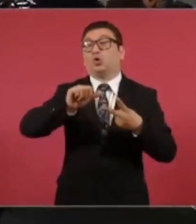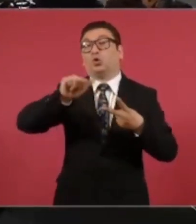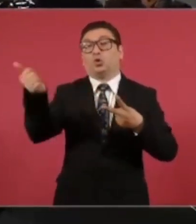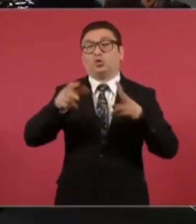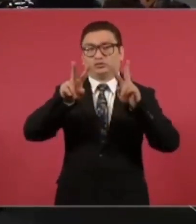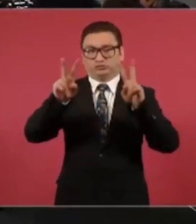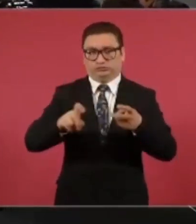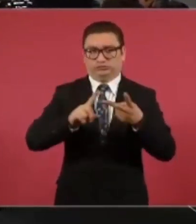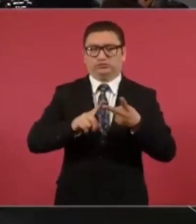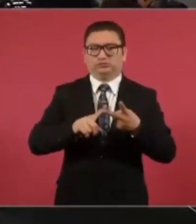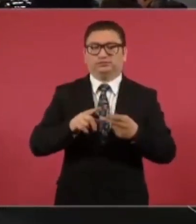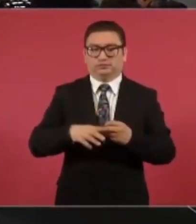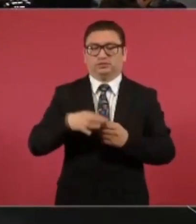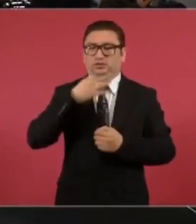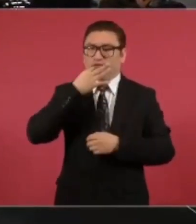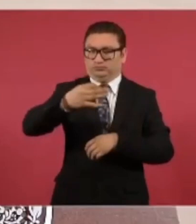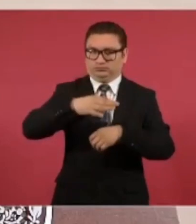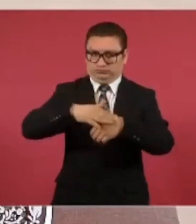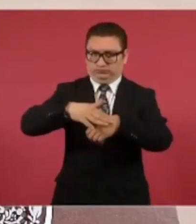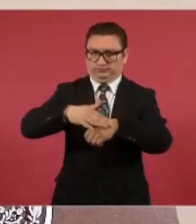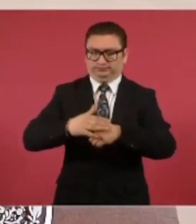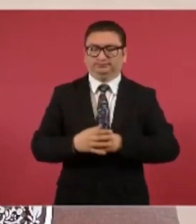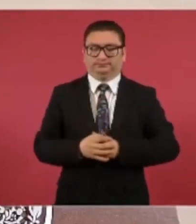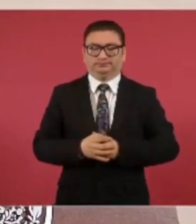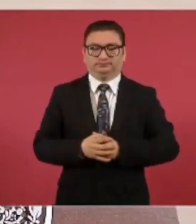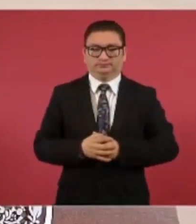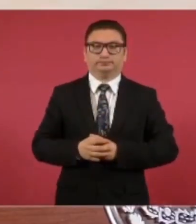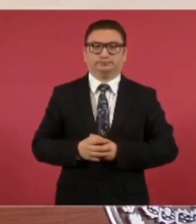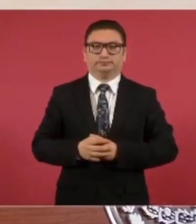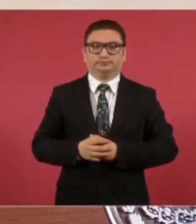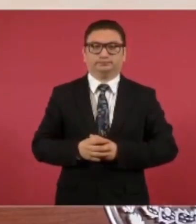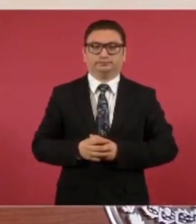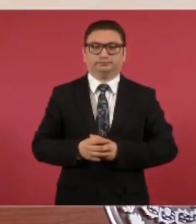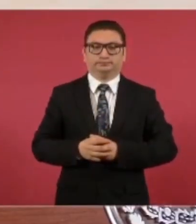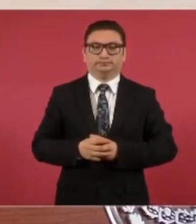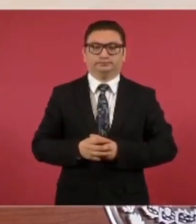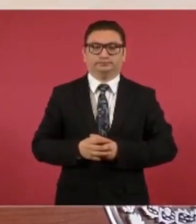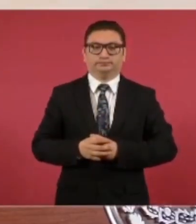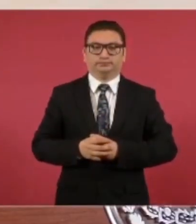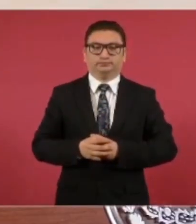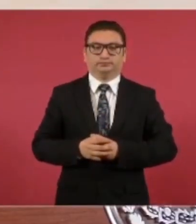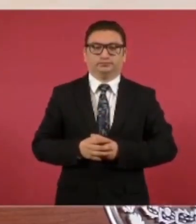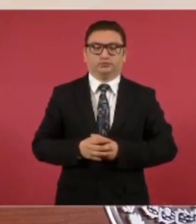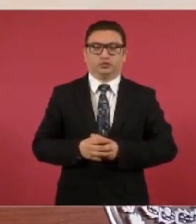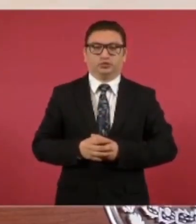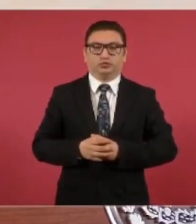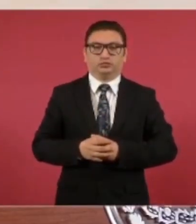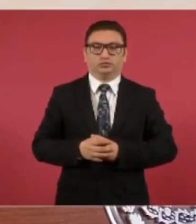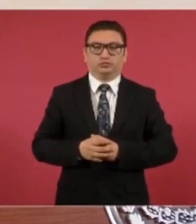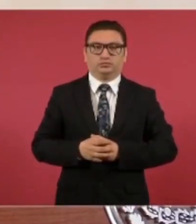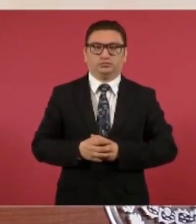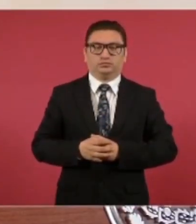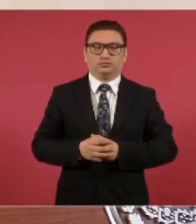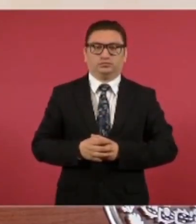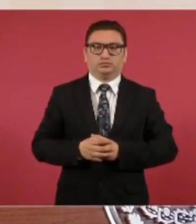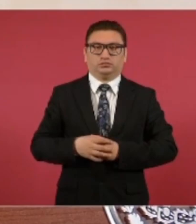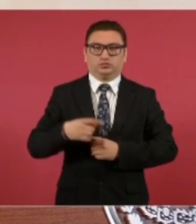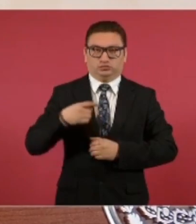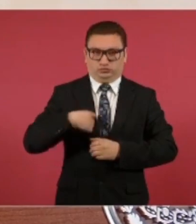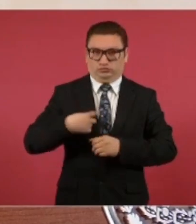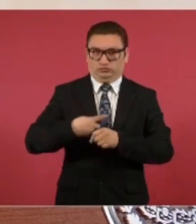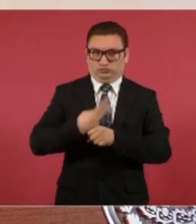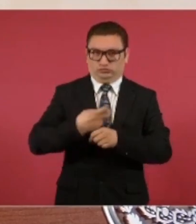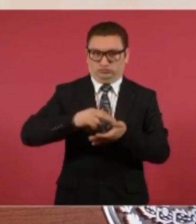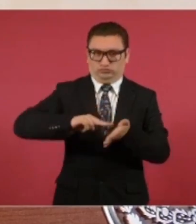sí les digo que voy a ratificar al actual